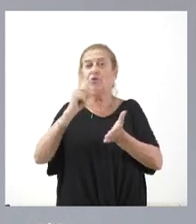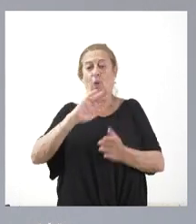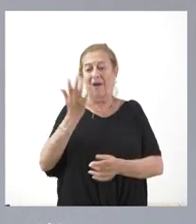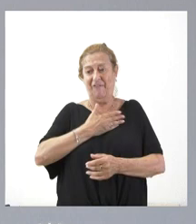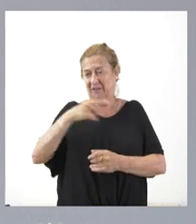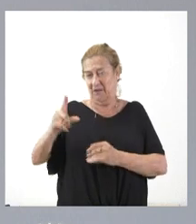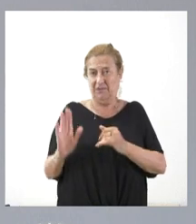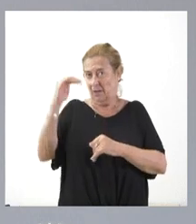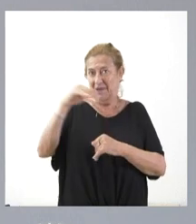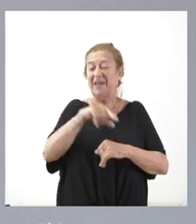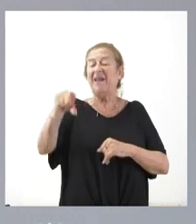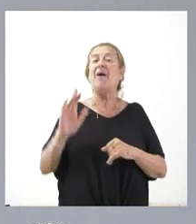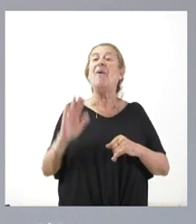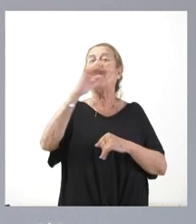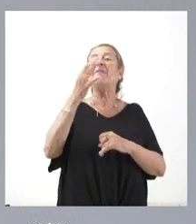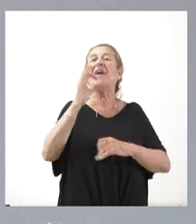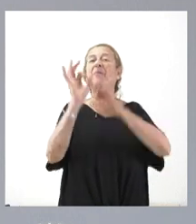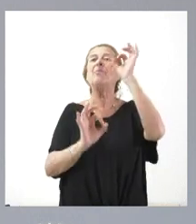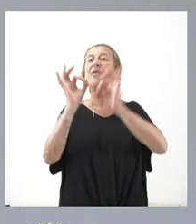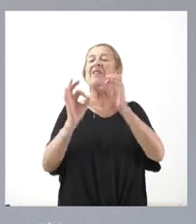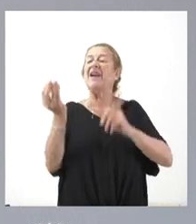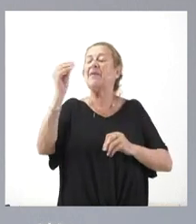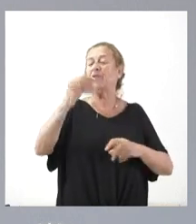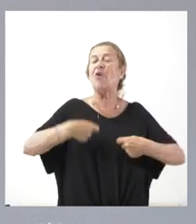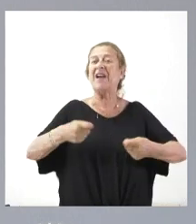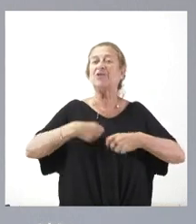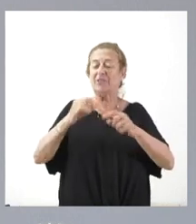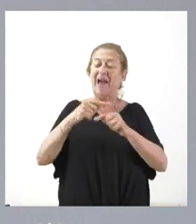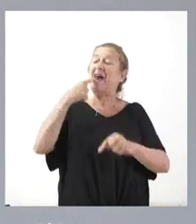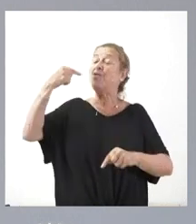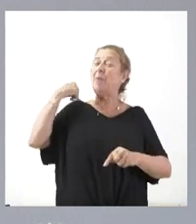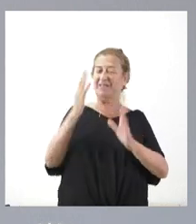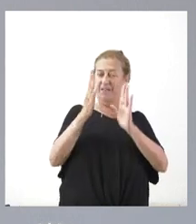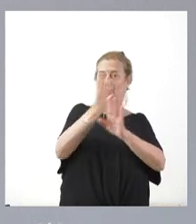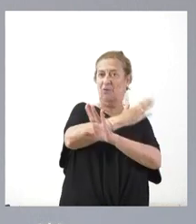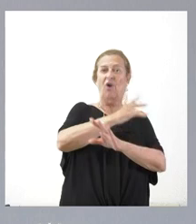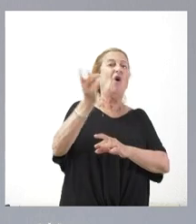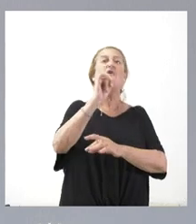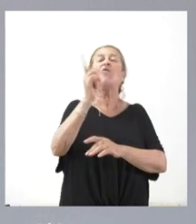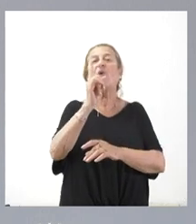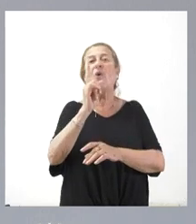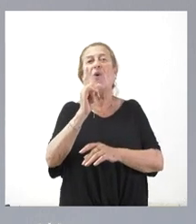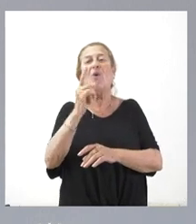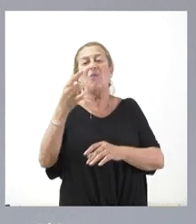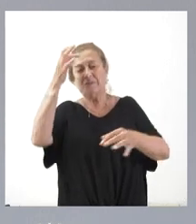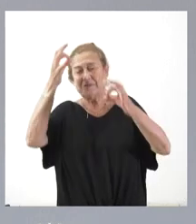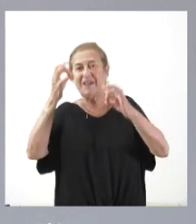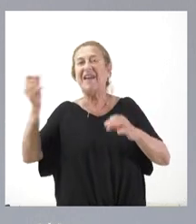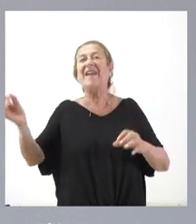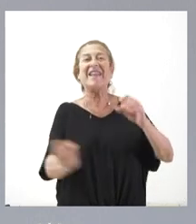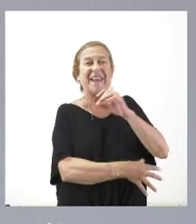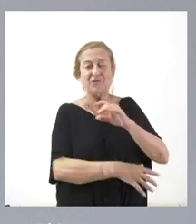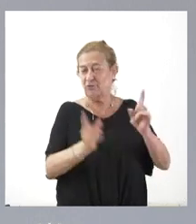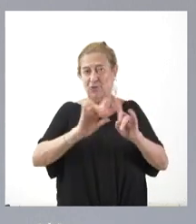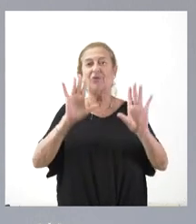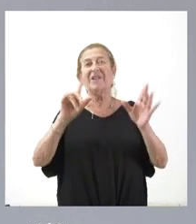esta variable lo que determina es el porcentaje de incremento del gasto en relación con el año anterior. No tiene en cuenta la evolución de los ingresos y, por tanto,